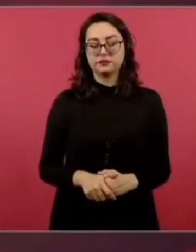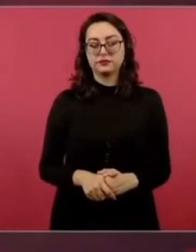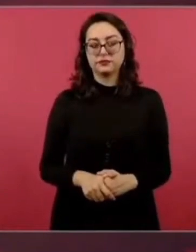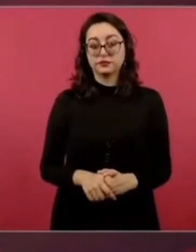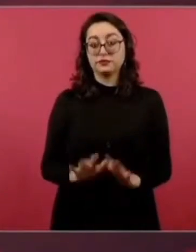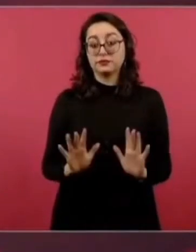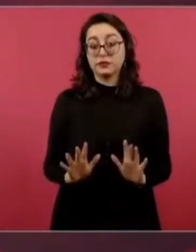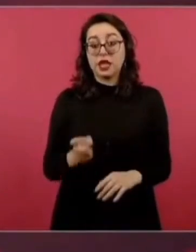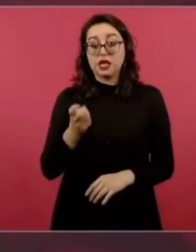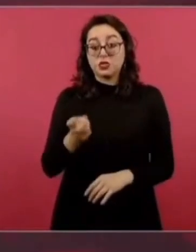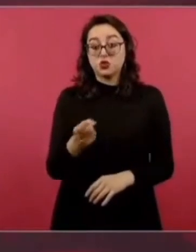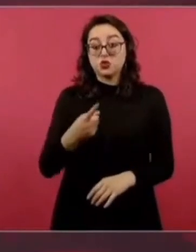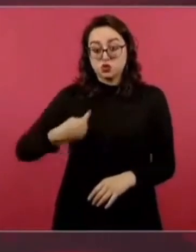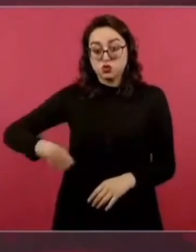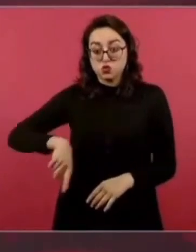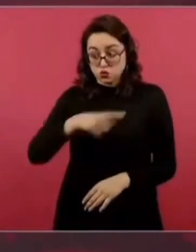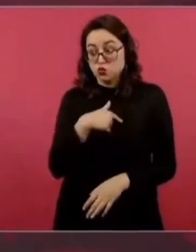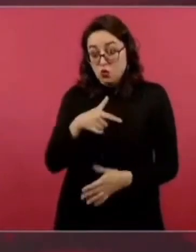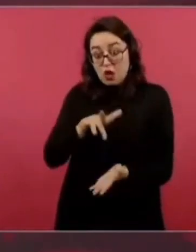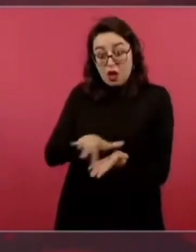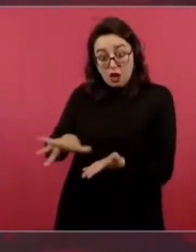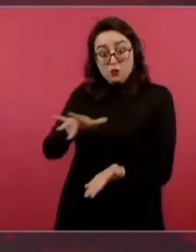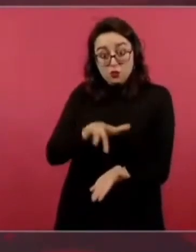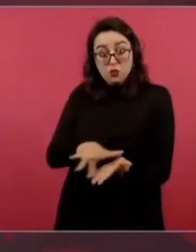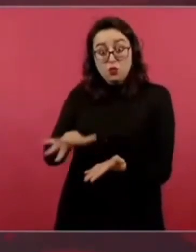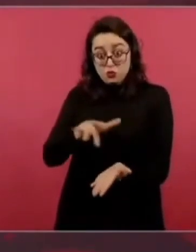Esa sería nuestra contribución